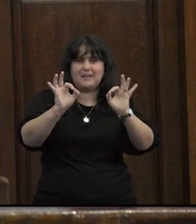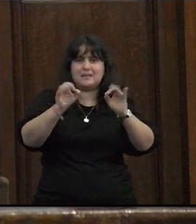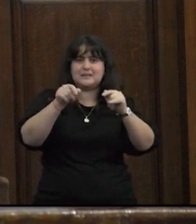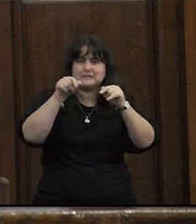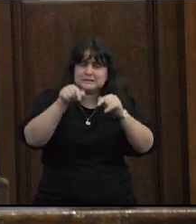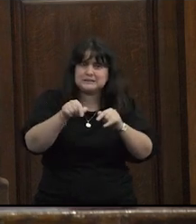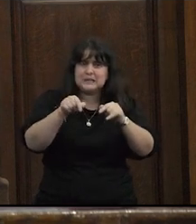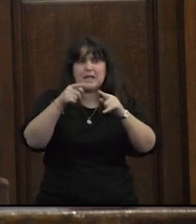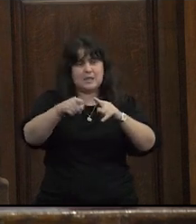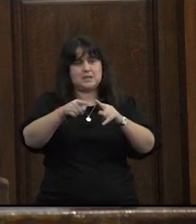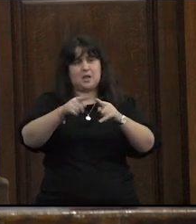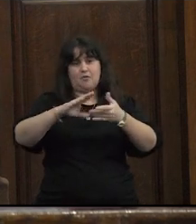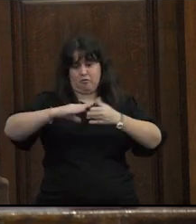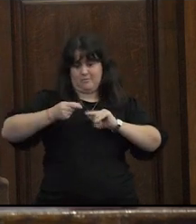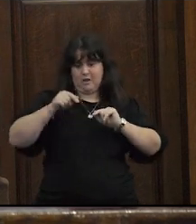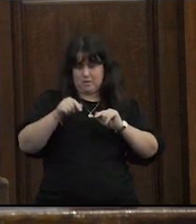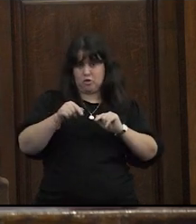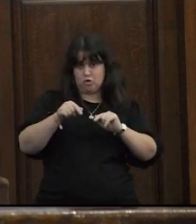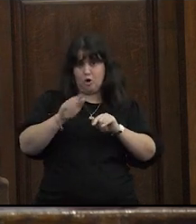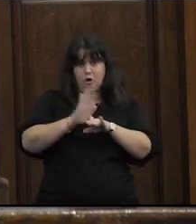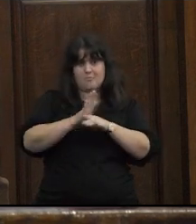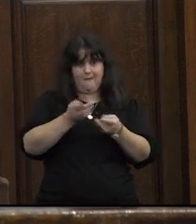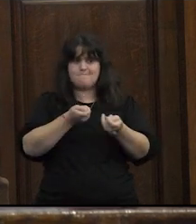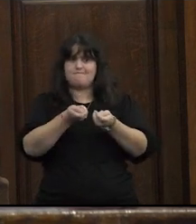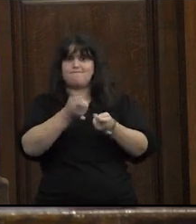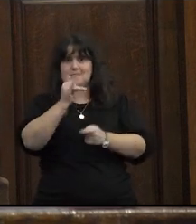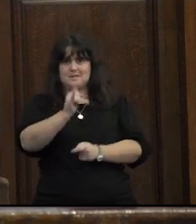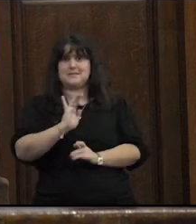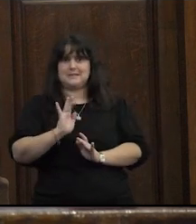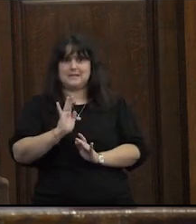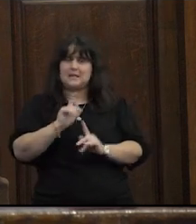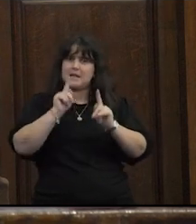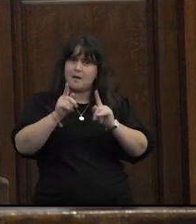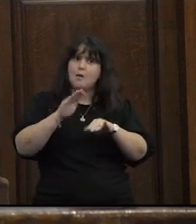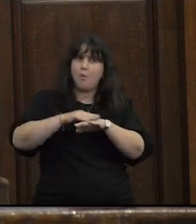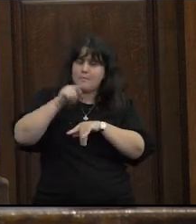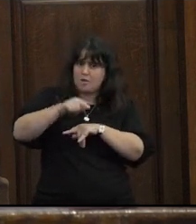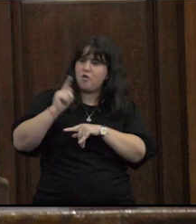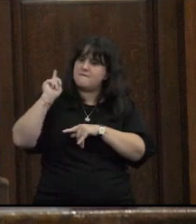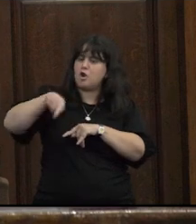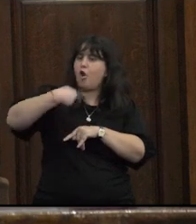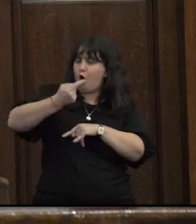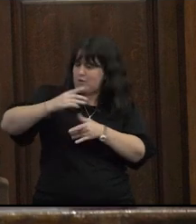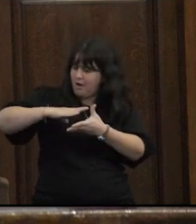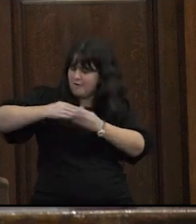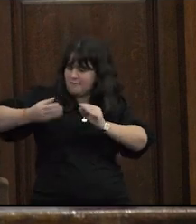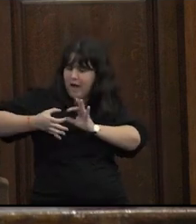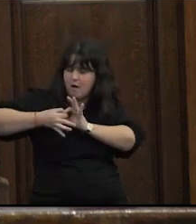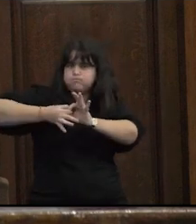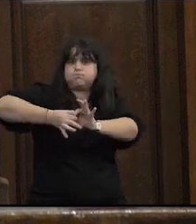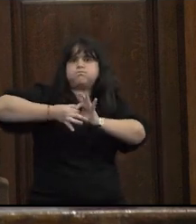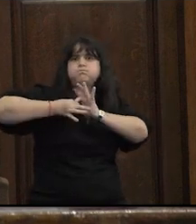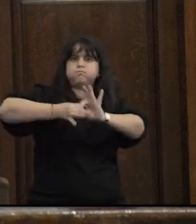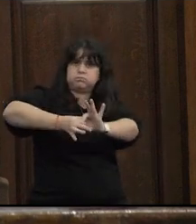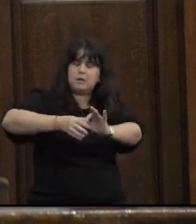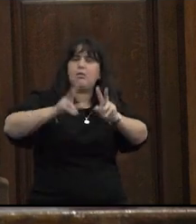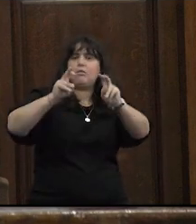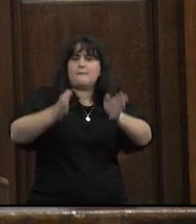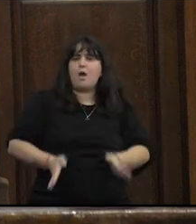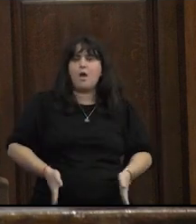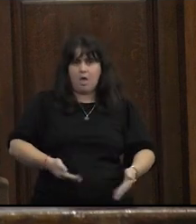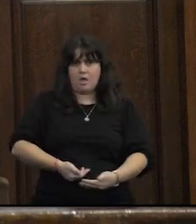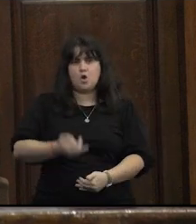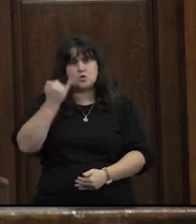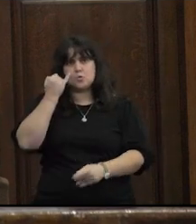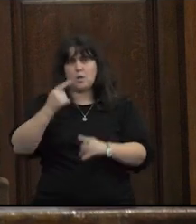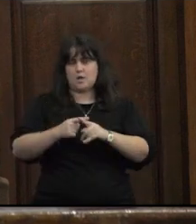estos son dispositivos de regulación y producen otras formas de sujeción en relación al género